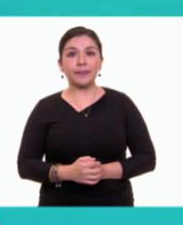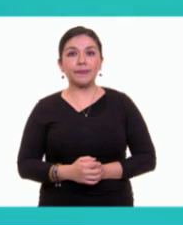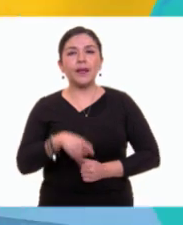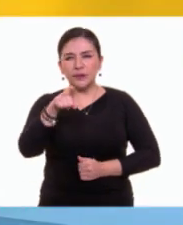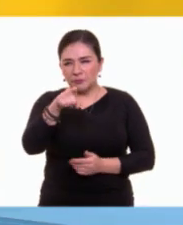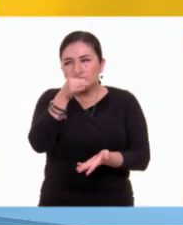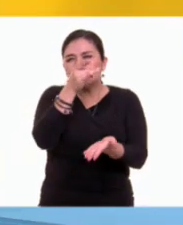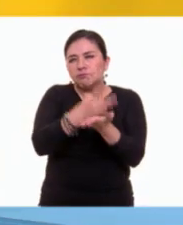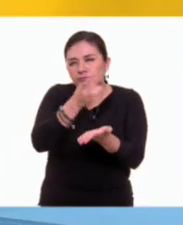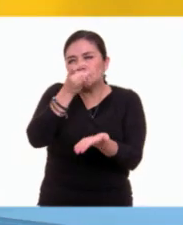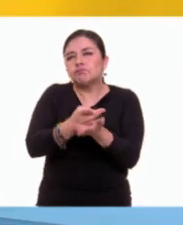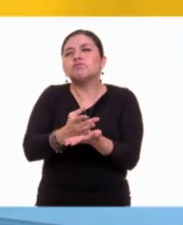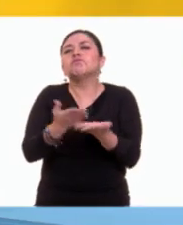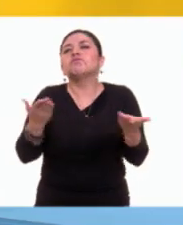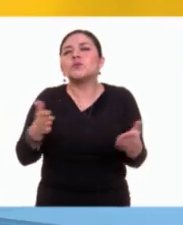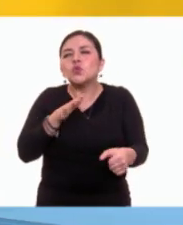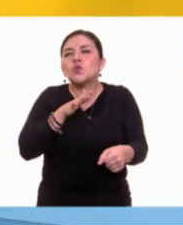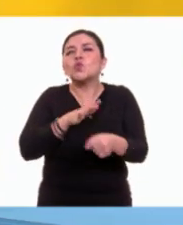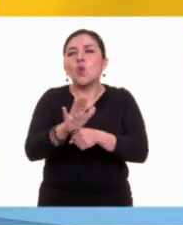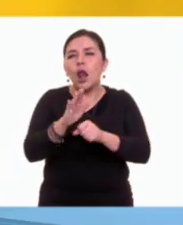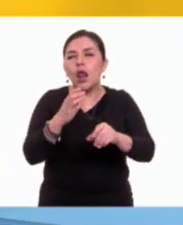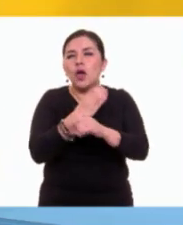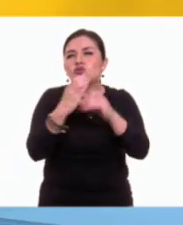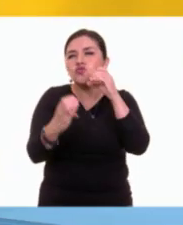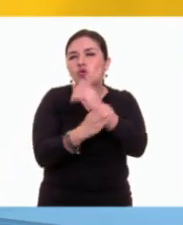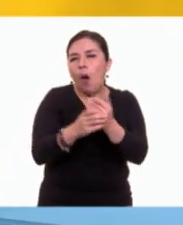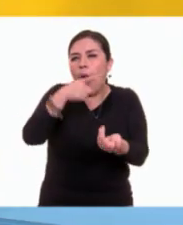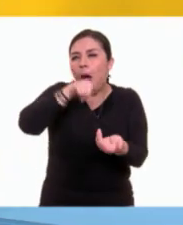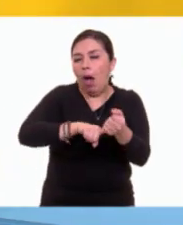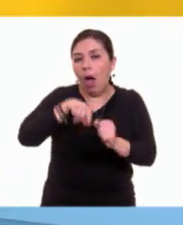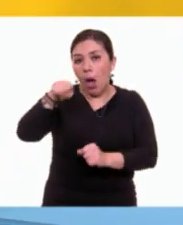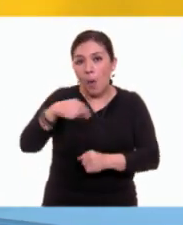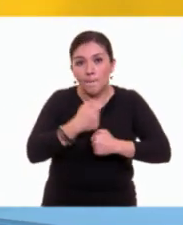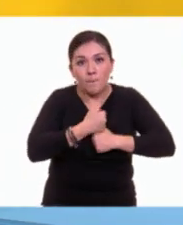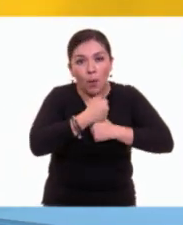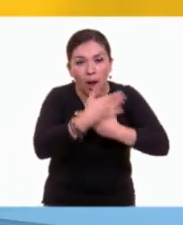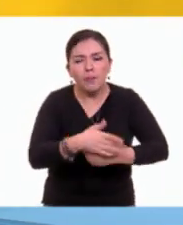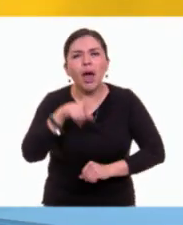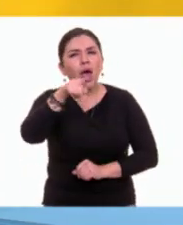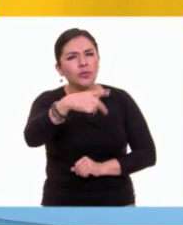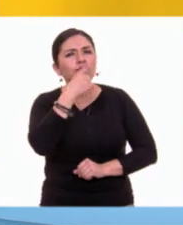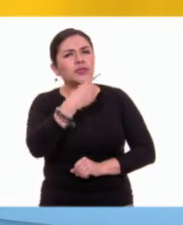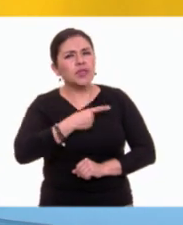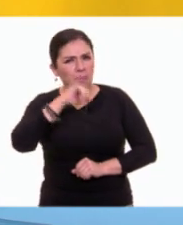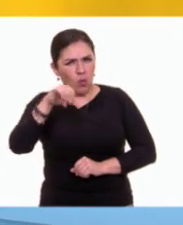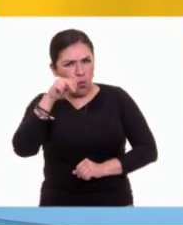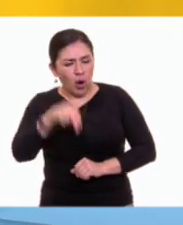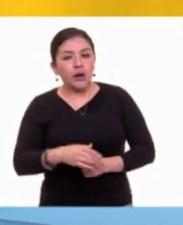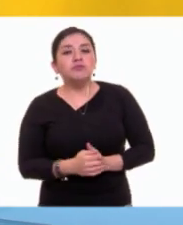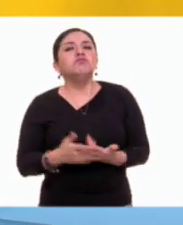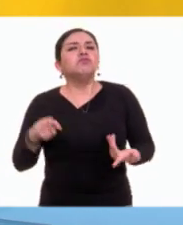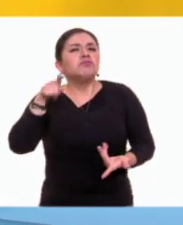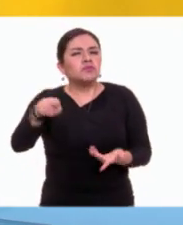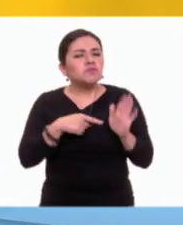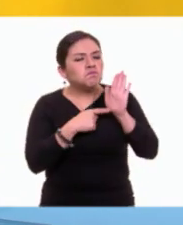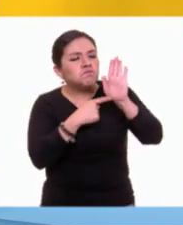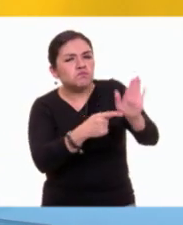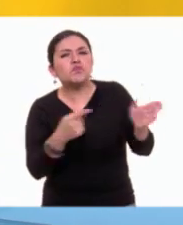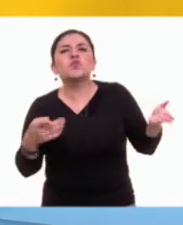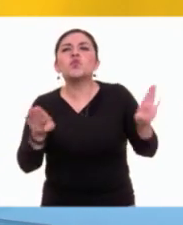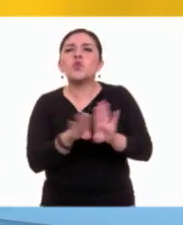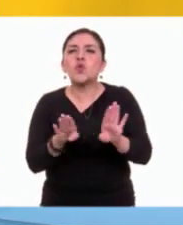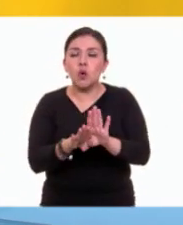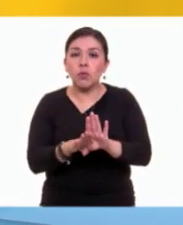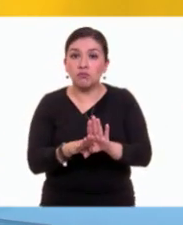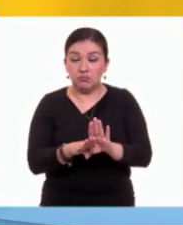Identifiquemos ahora los elementos en este poema. Juan Carlos, dime, ¿cuál es su forma de presentación?